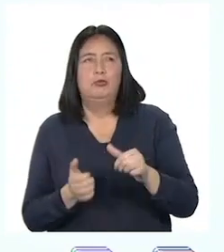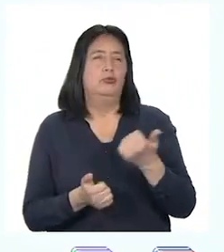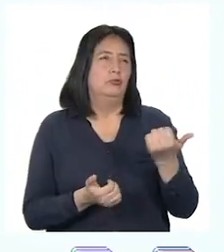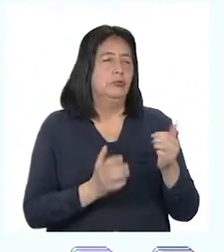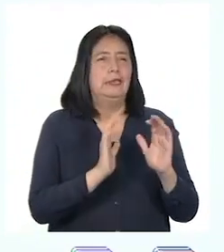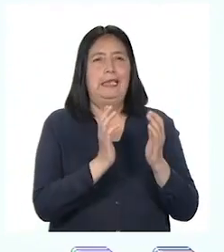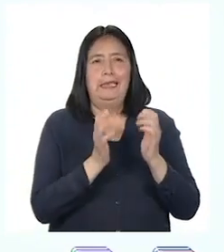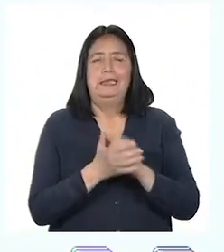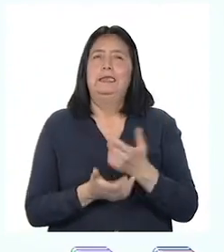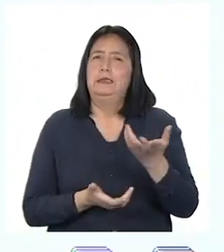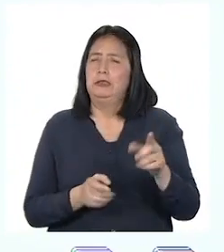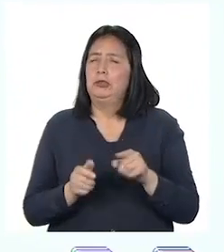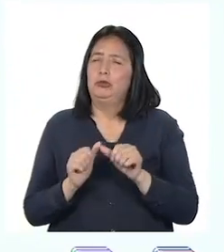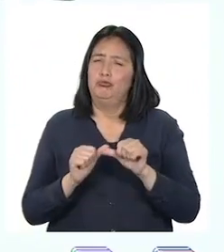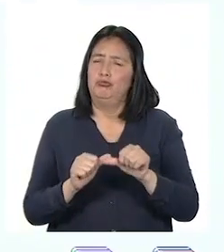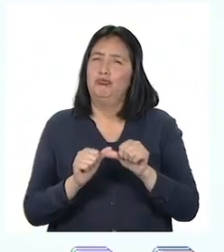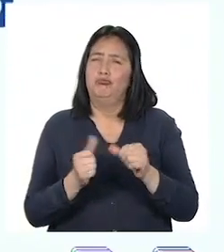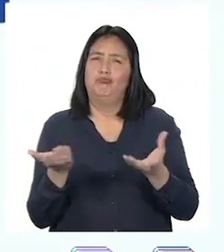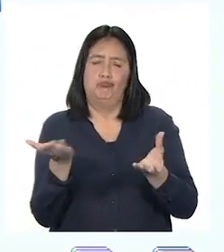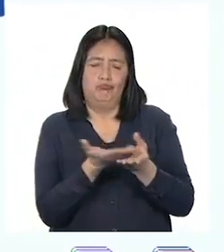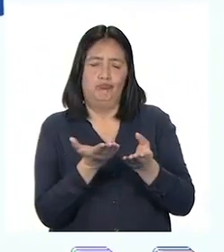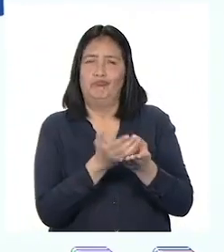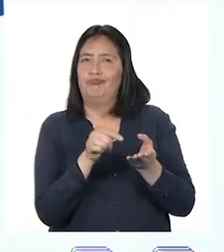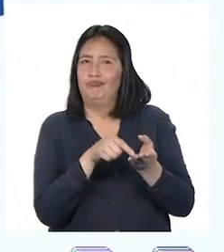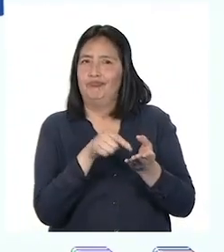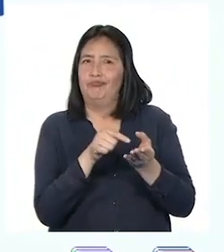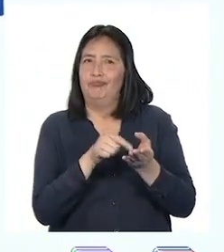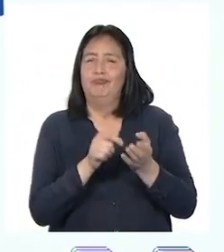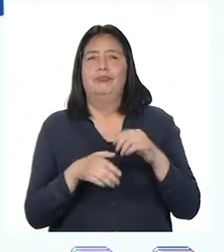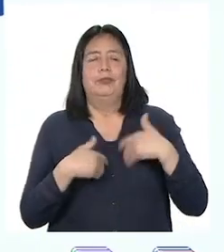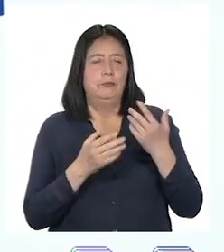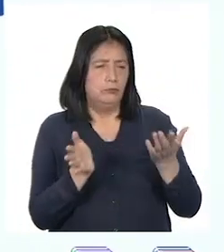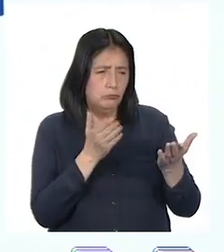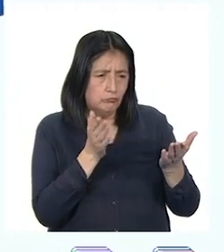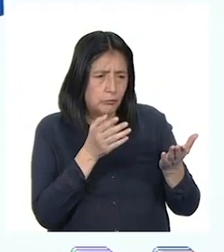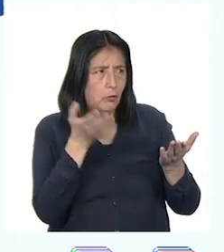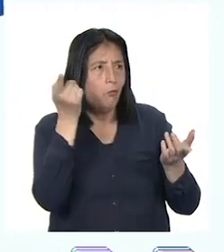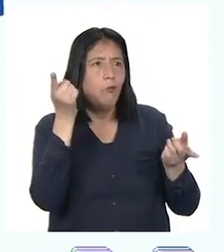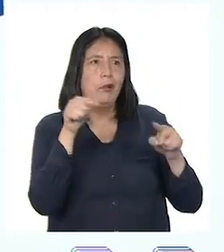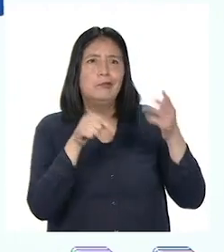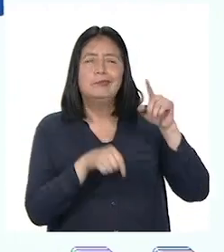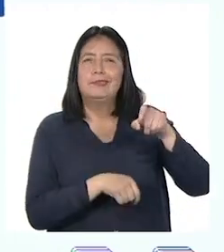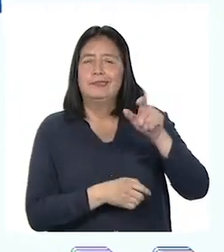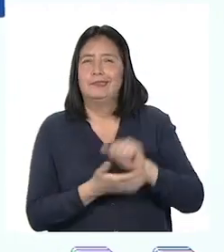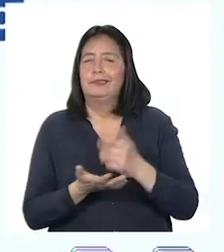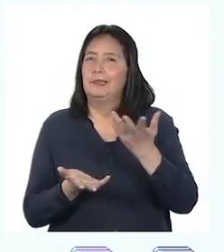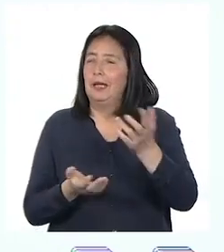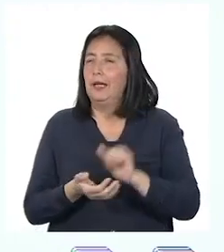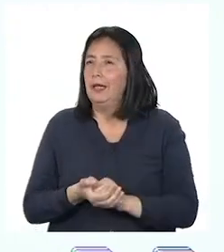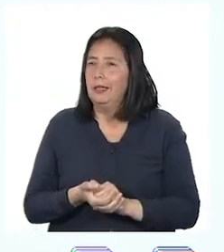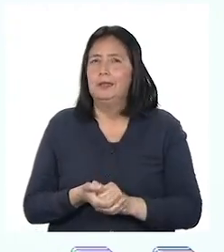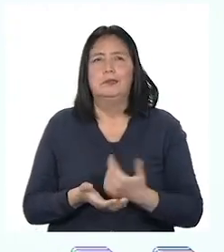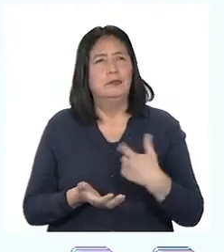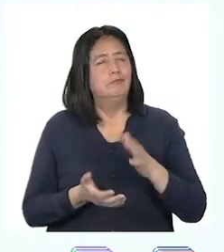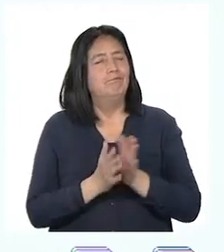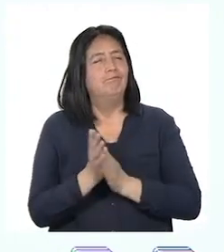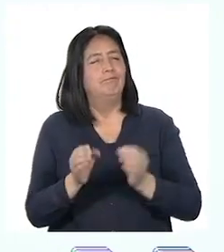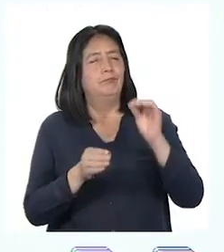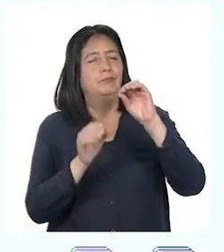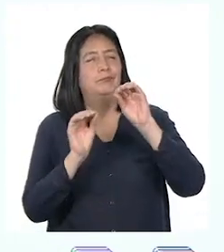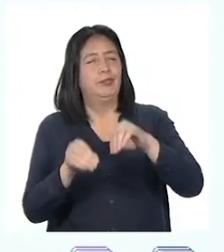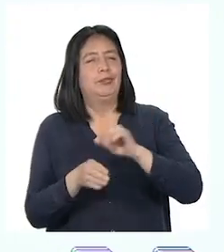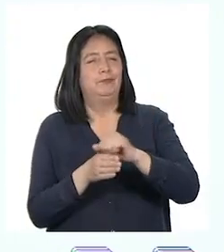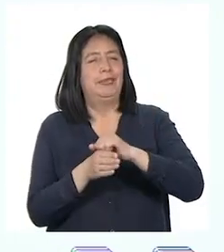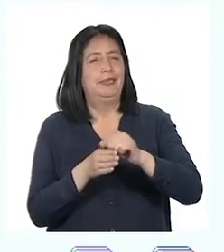compañeras de clase y conservarla siempre en sus portafolios para poder acceder a ella cuando lo necesiten. Y sobre todo, a ponerla en práctica